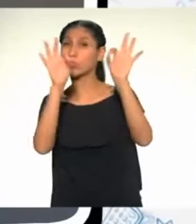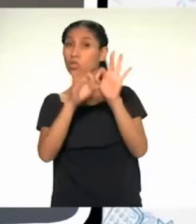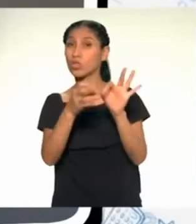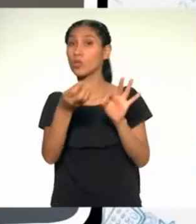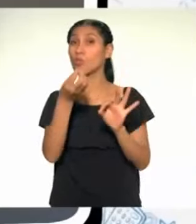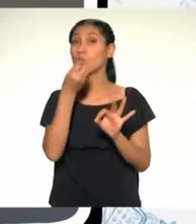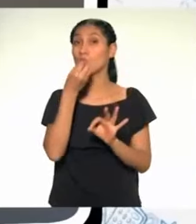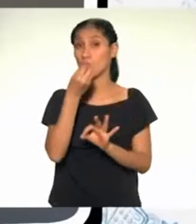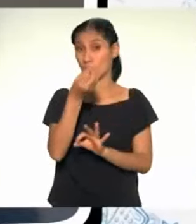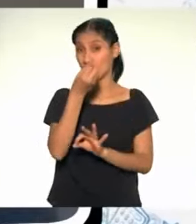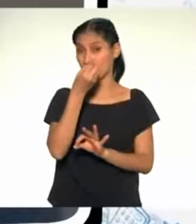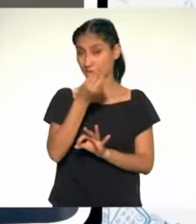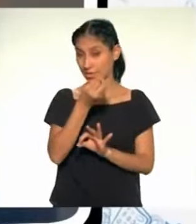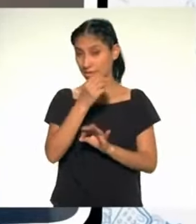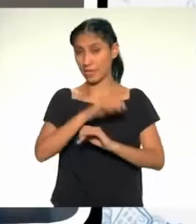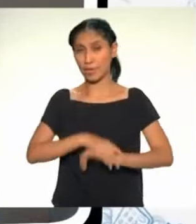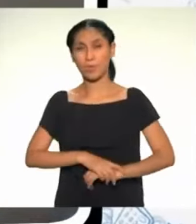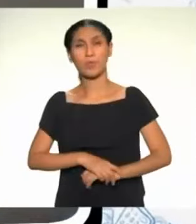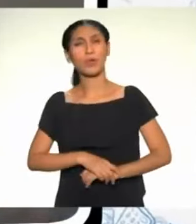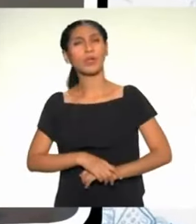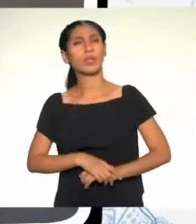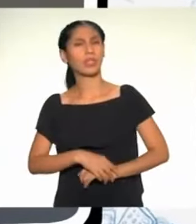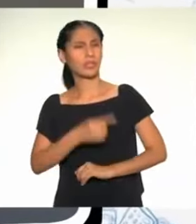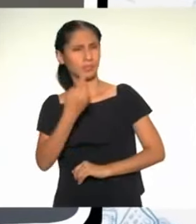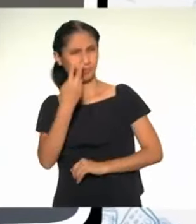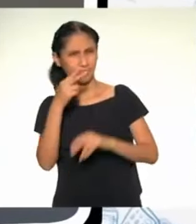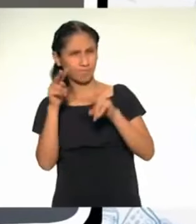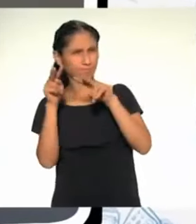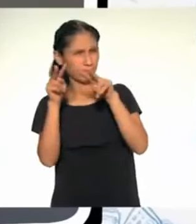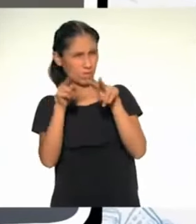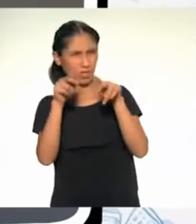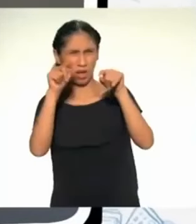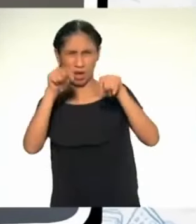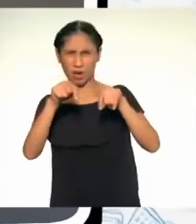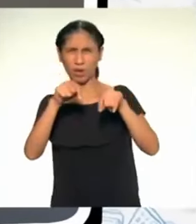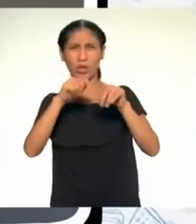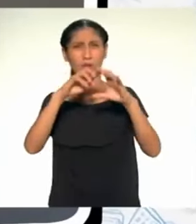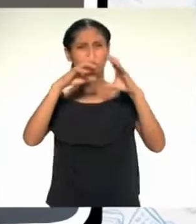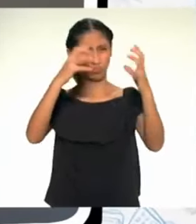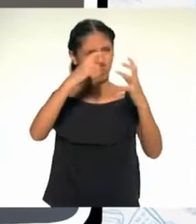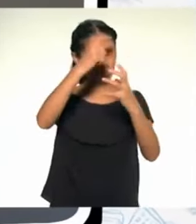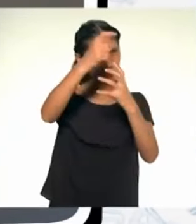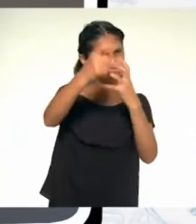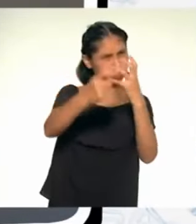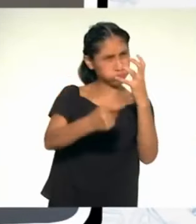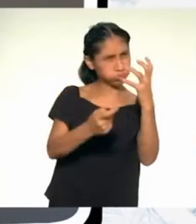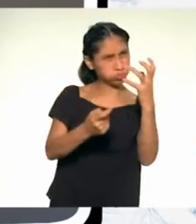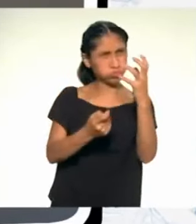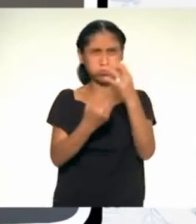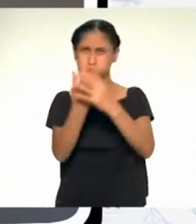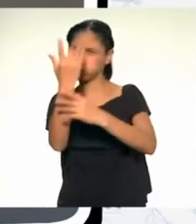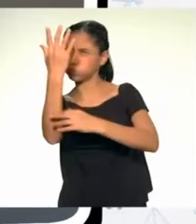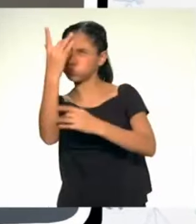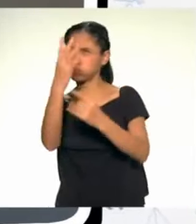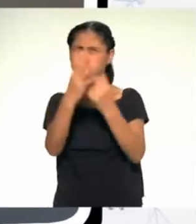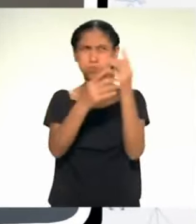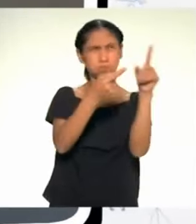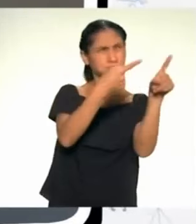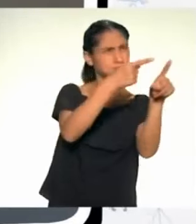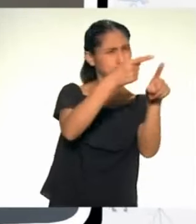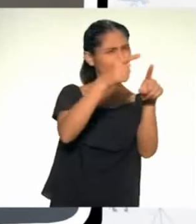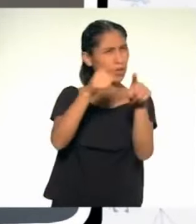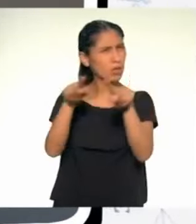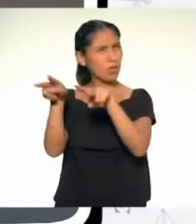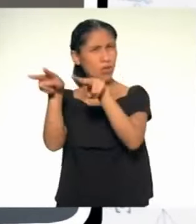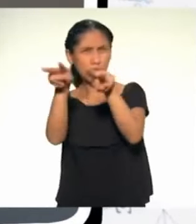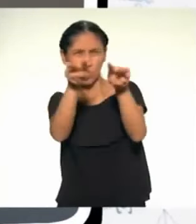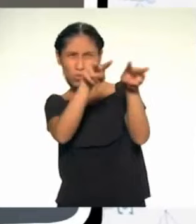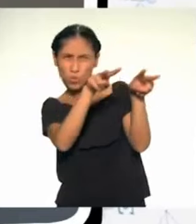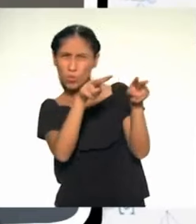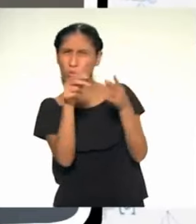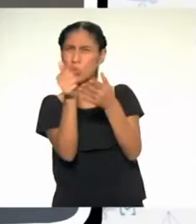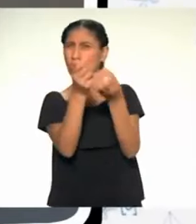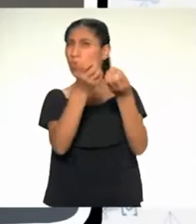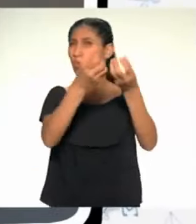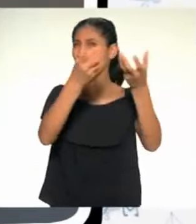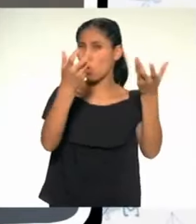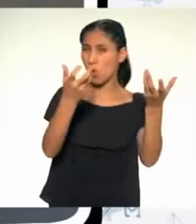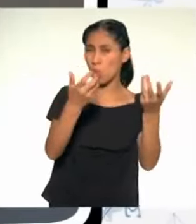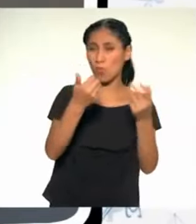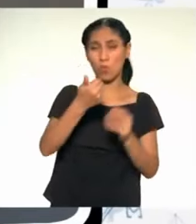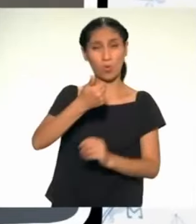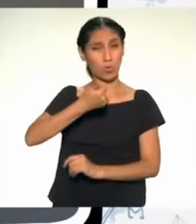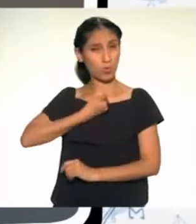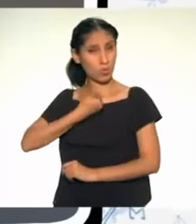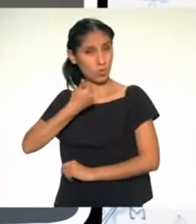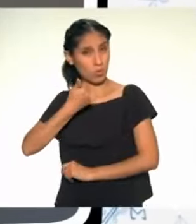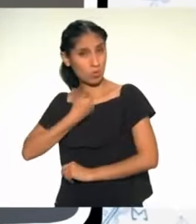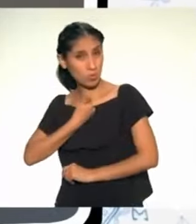garantizarnos un mejor ecosistema para todas las familias del mundo. Por ende, las familias de mi región. Sin embargo, somos nosotros mismos las